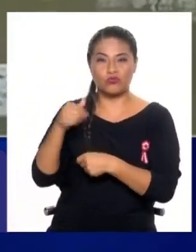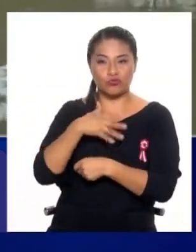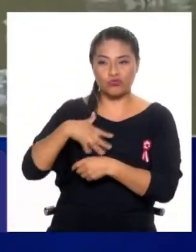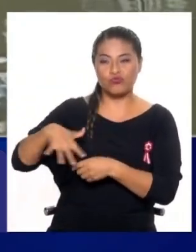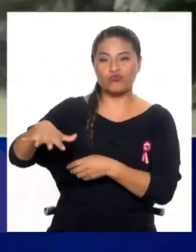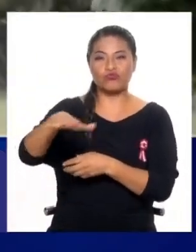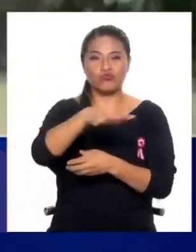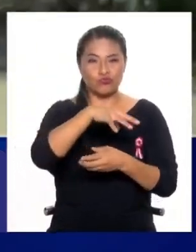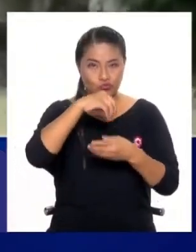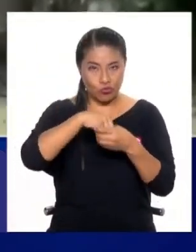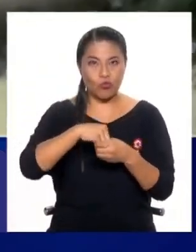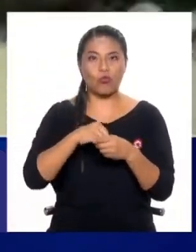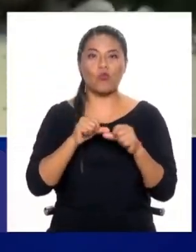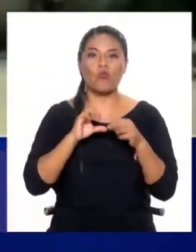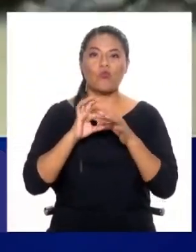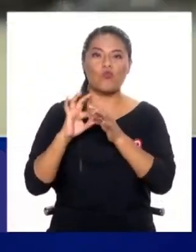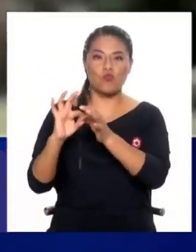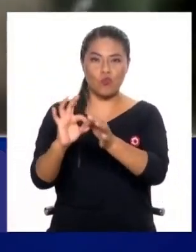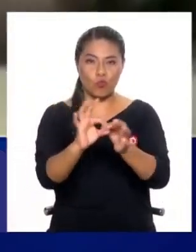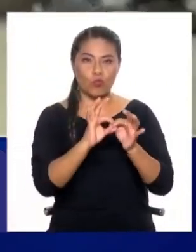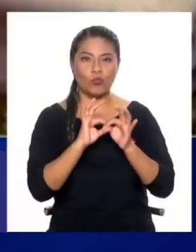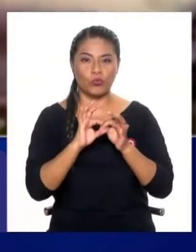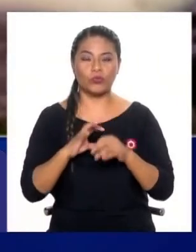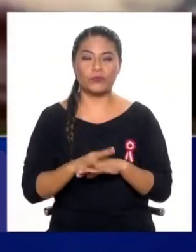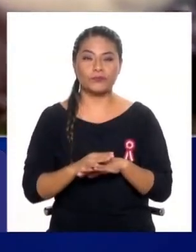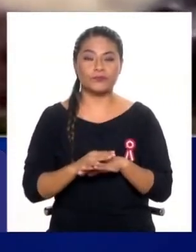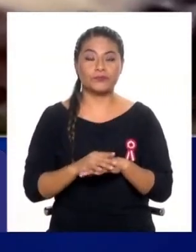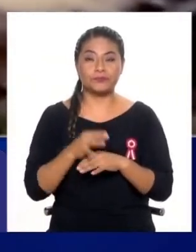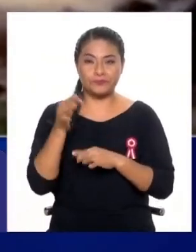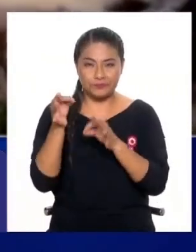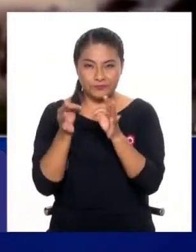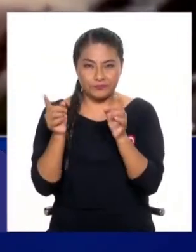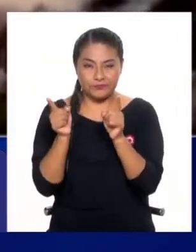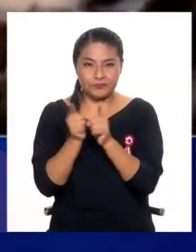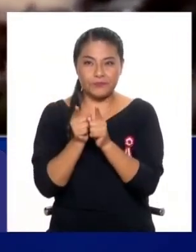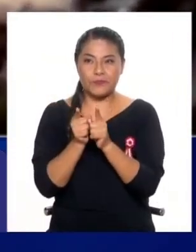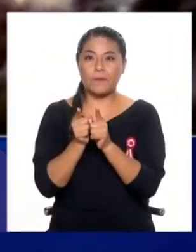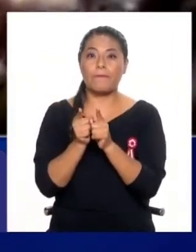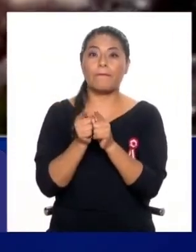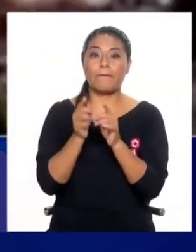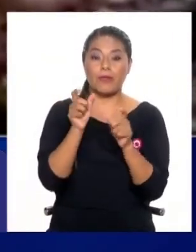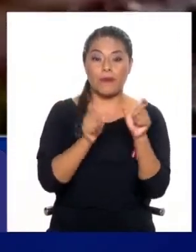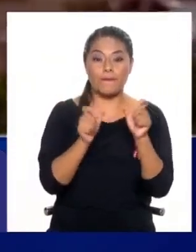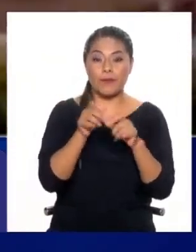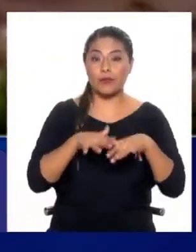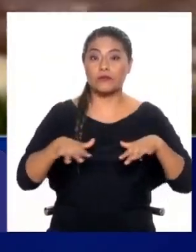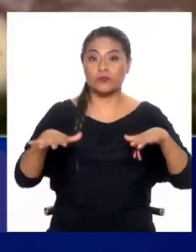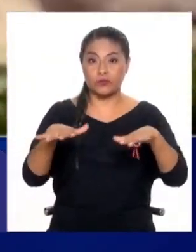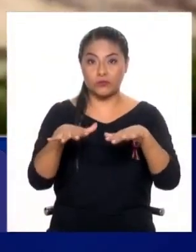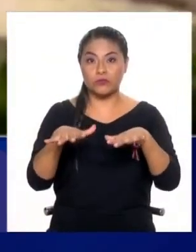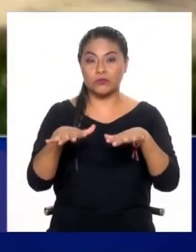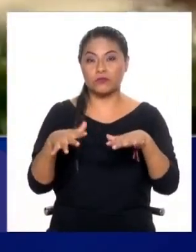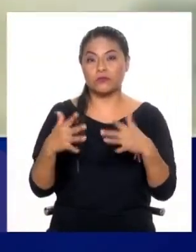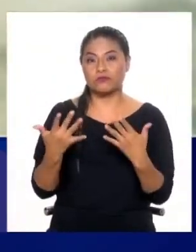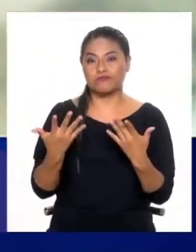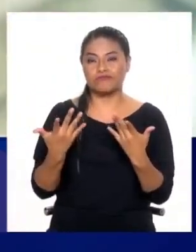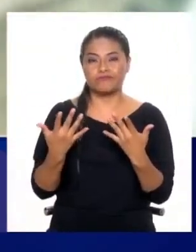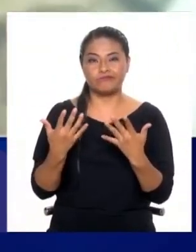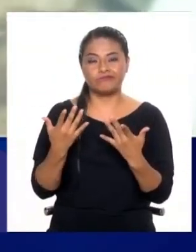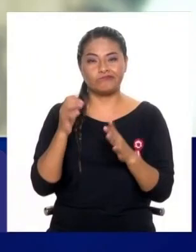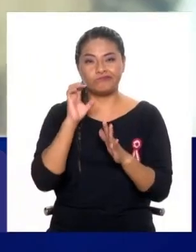transversal. Es decir, para finalizar la idea, la población, por ejemplo,